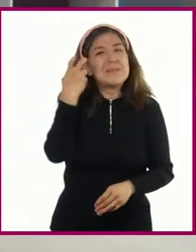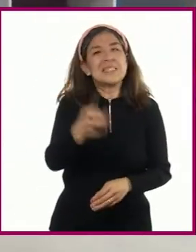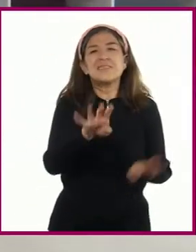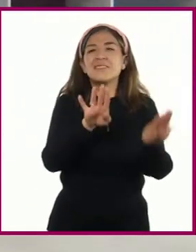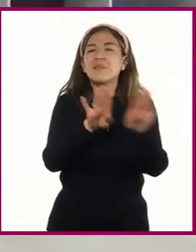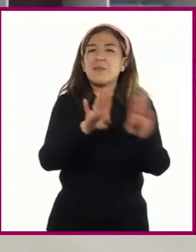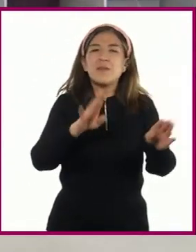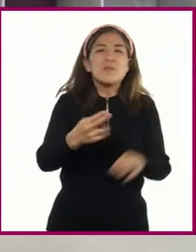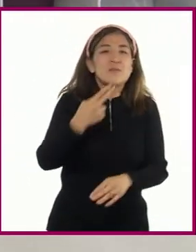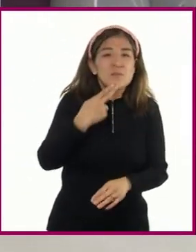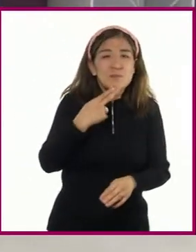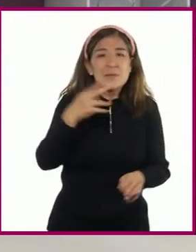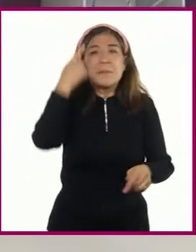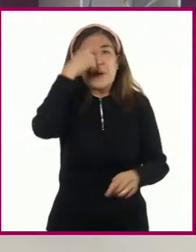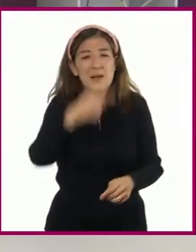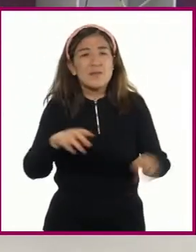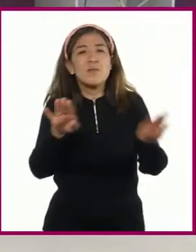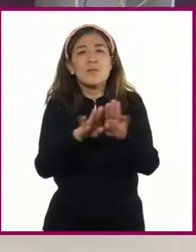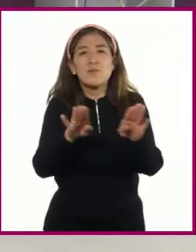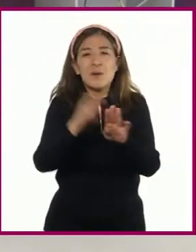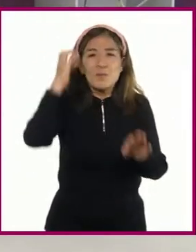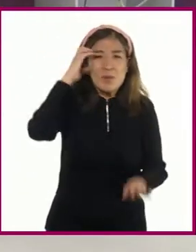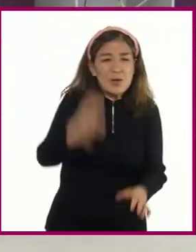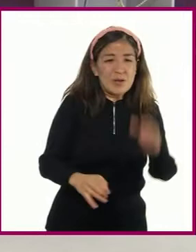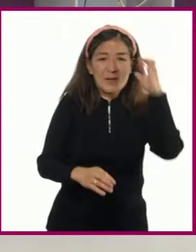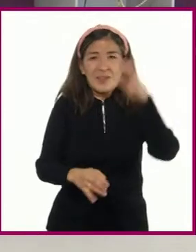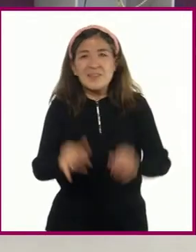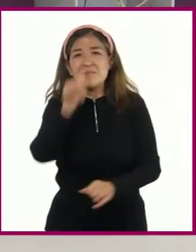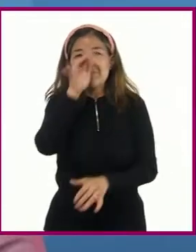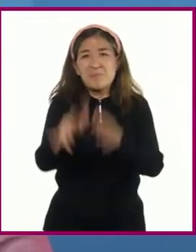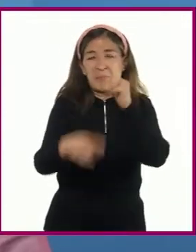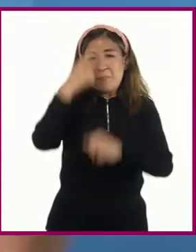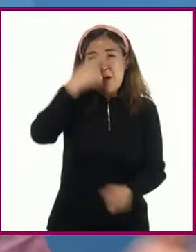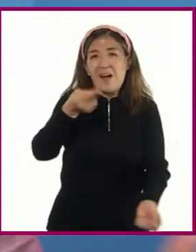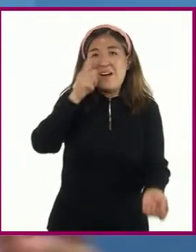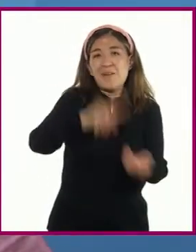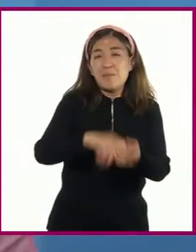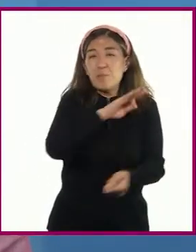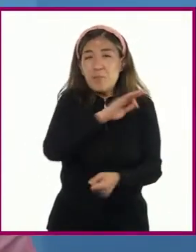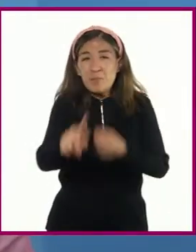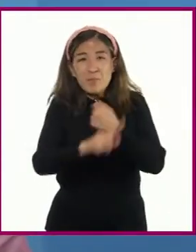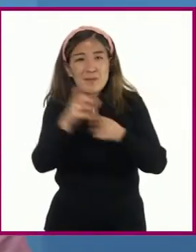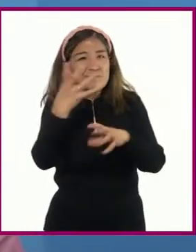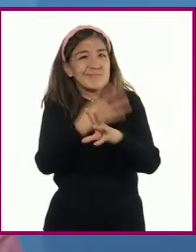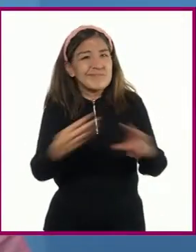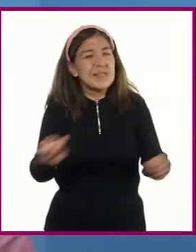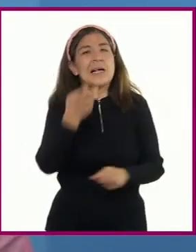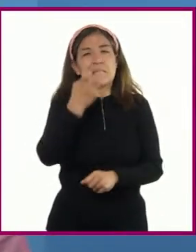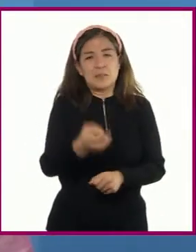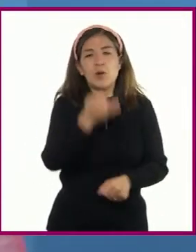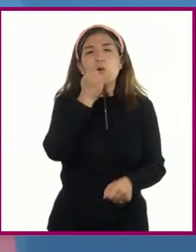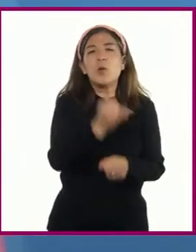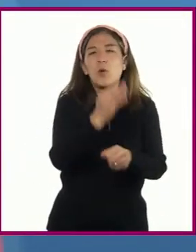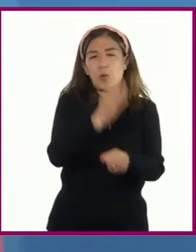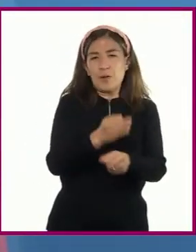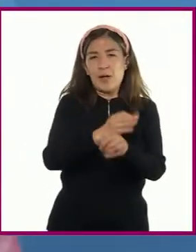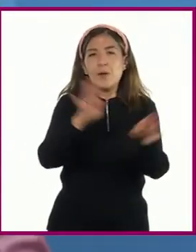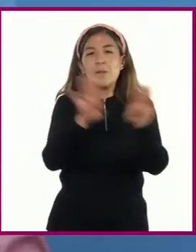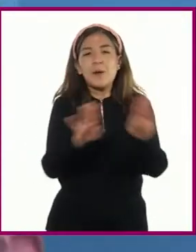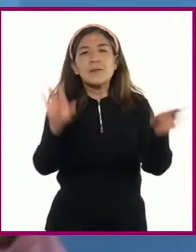violencia como forma de enfrentar las diferencias y resolver conflictos. Para ampliar la información con relación a